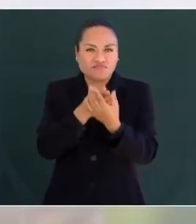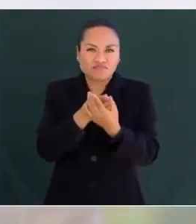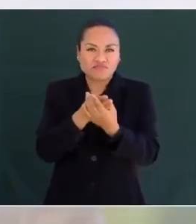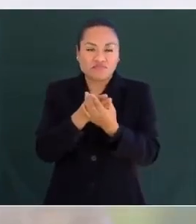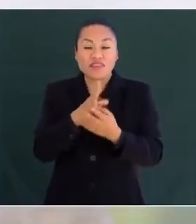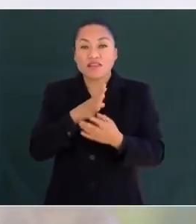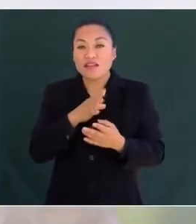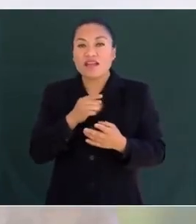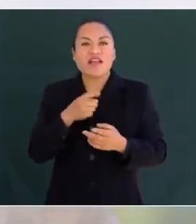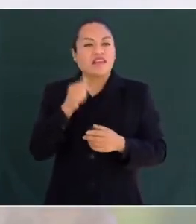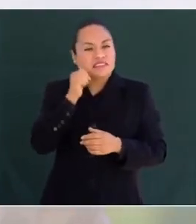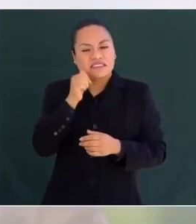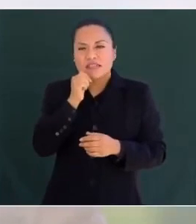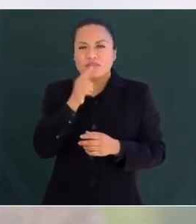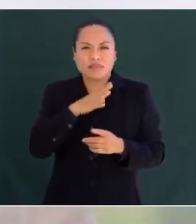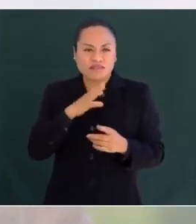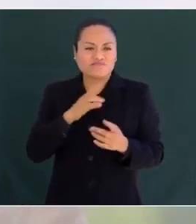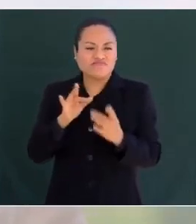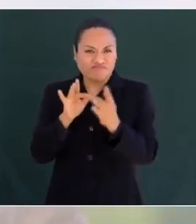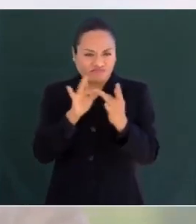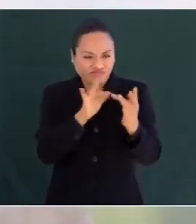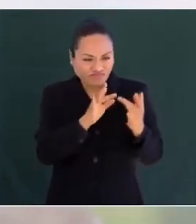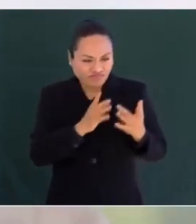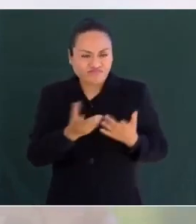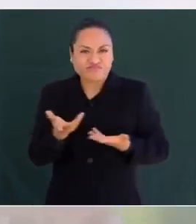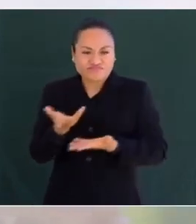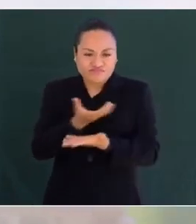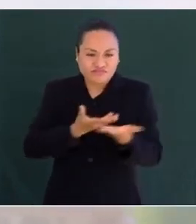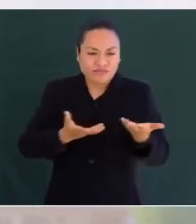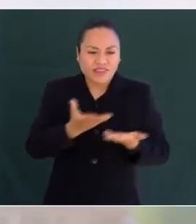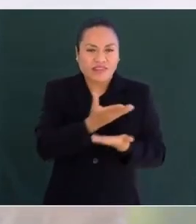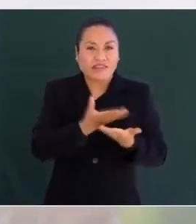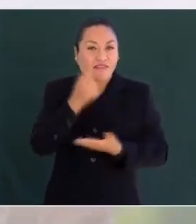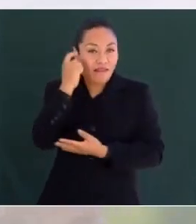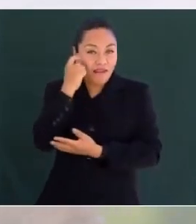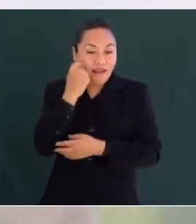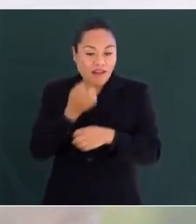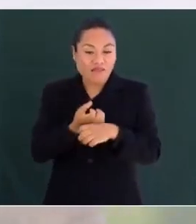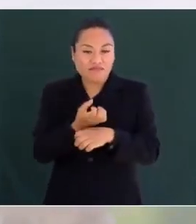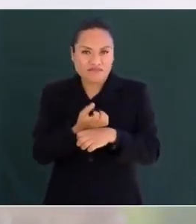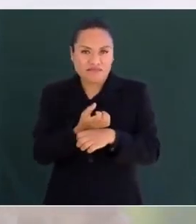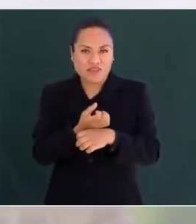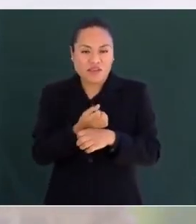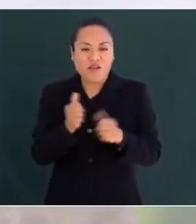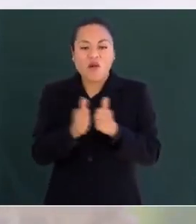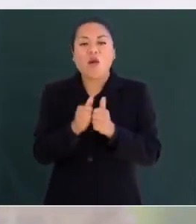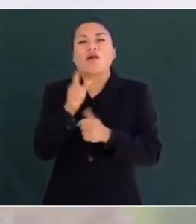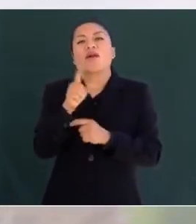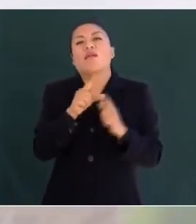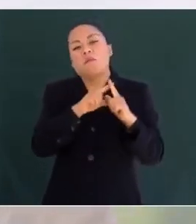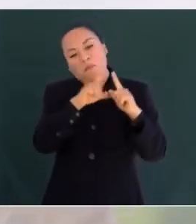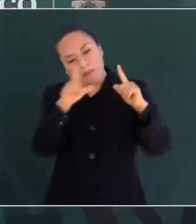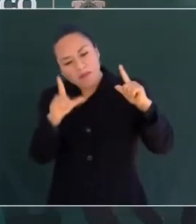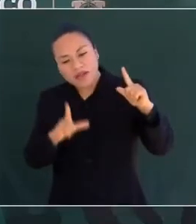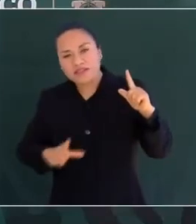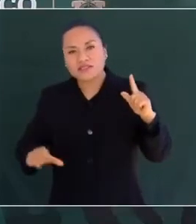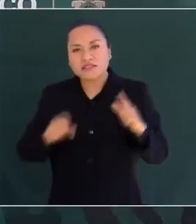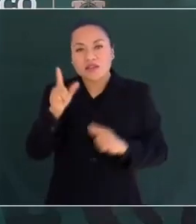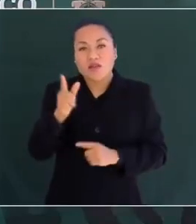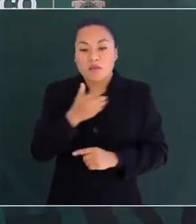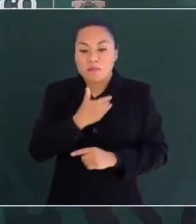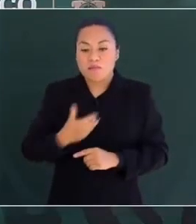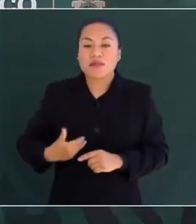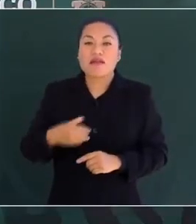nos volverá a acercar a los guerrerenses con el presidente de México, con las instituciones del país, con usted, señor